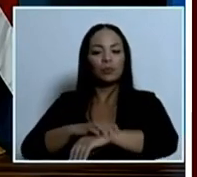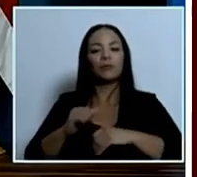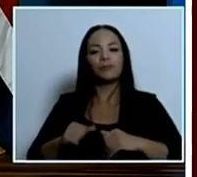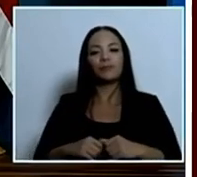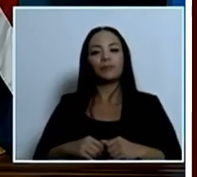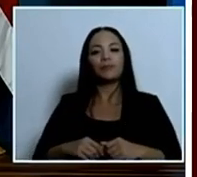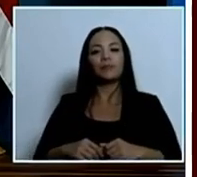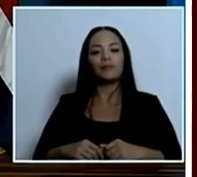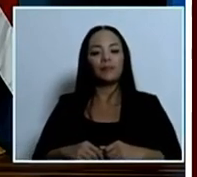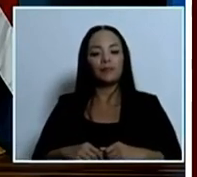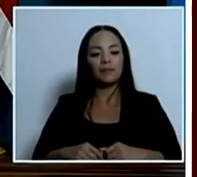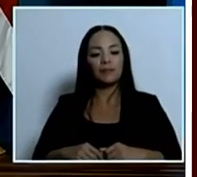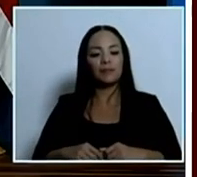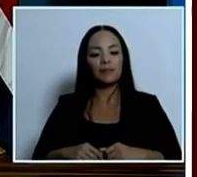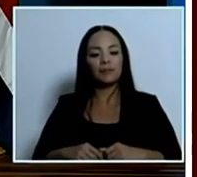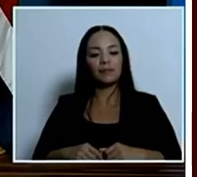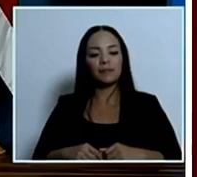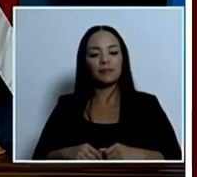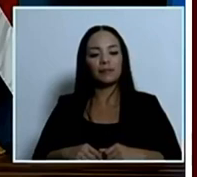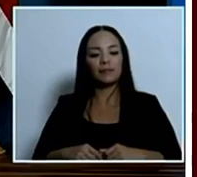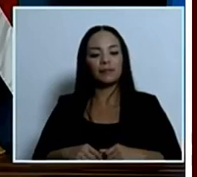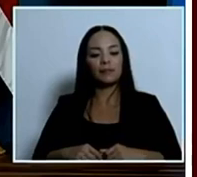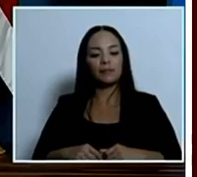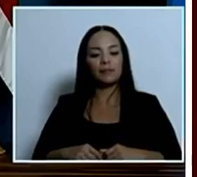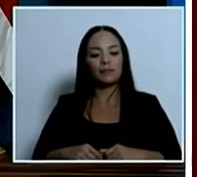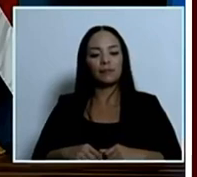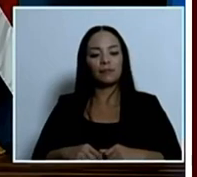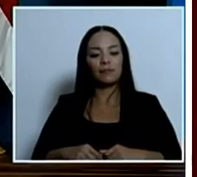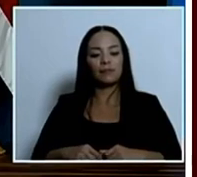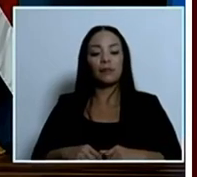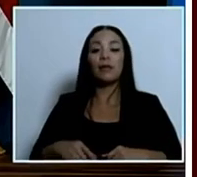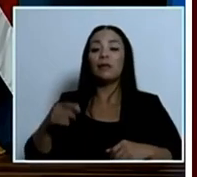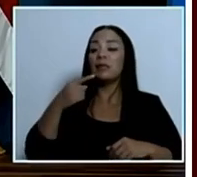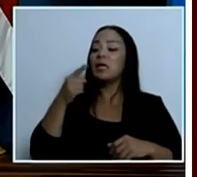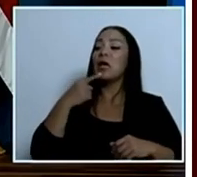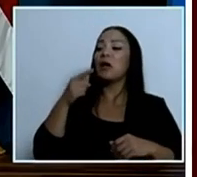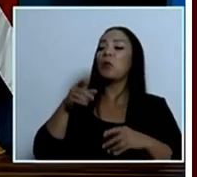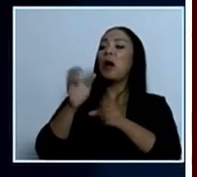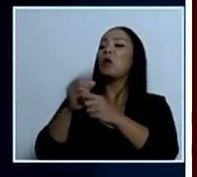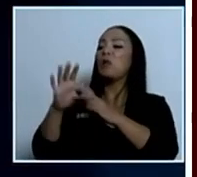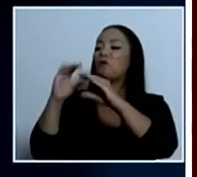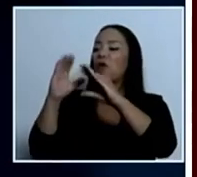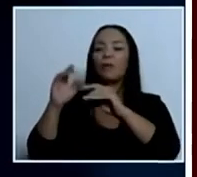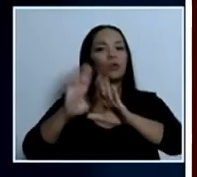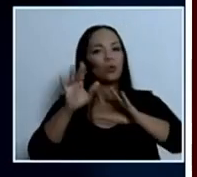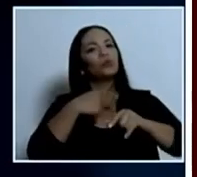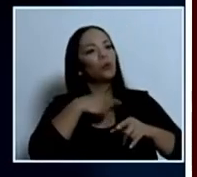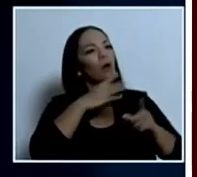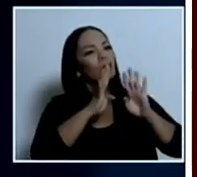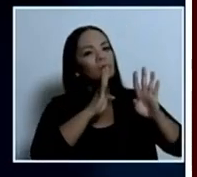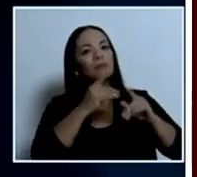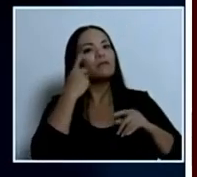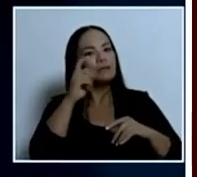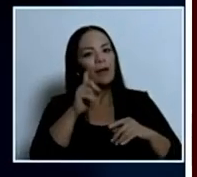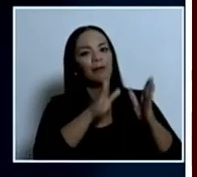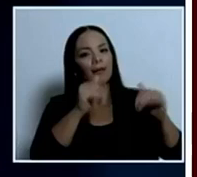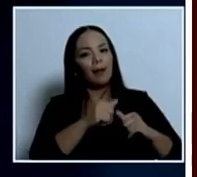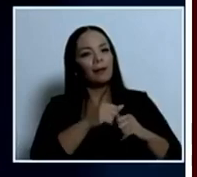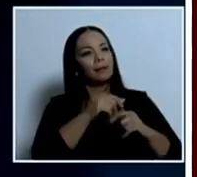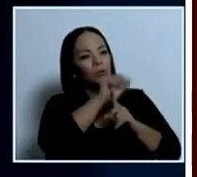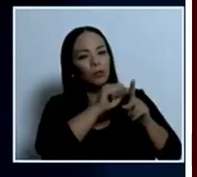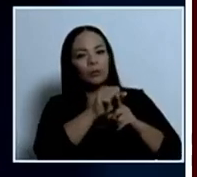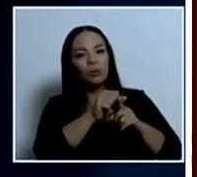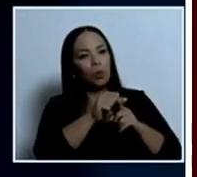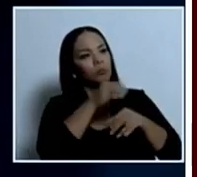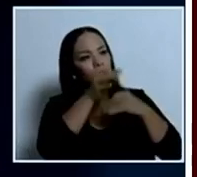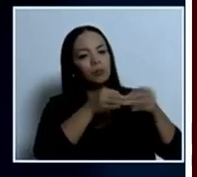no simplemente hagan informe tuve que dialogar con el fiscal general explicarle la situación y lo pasamos detenido al